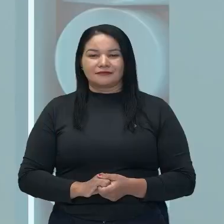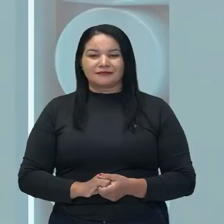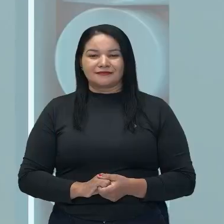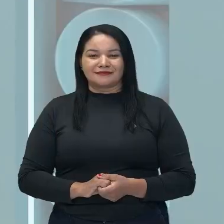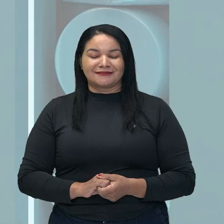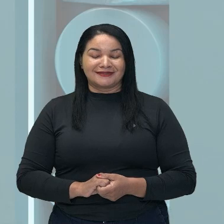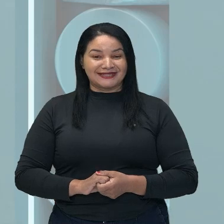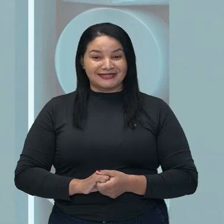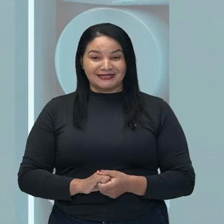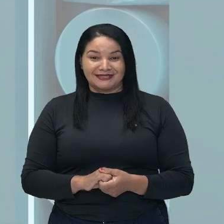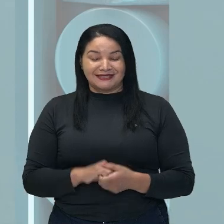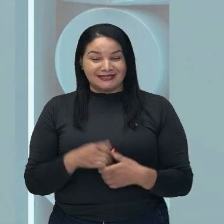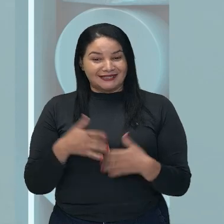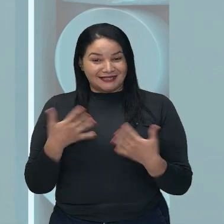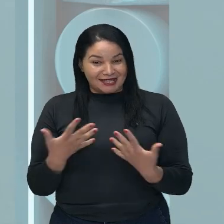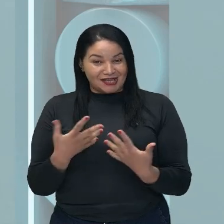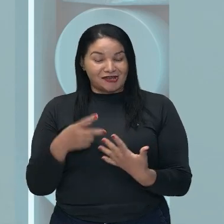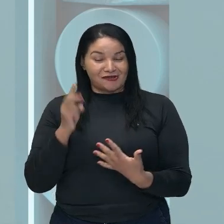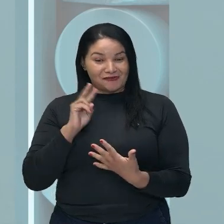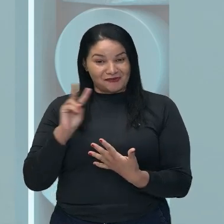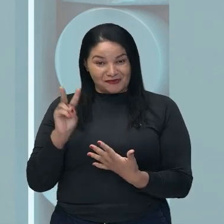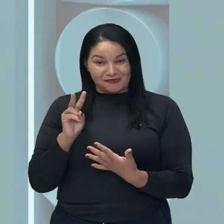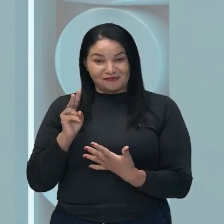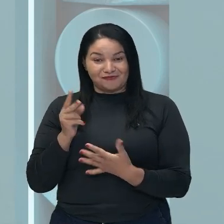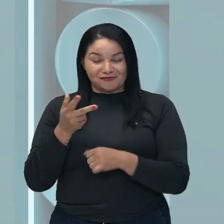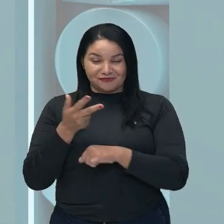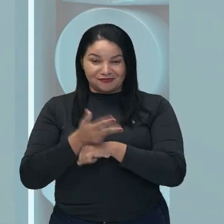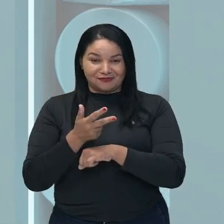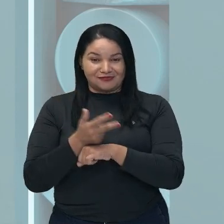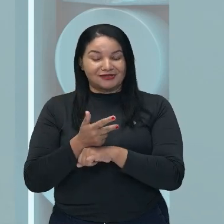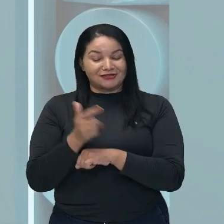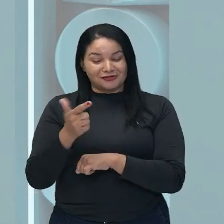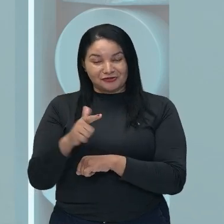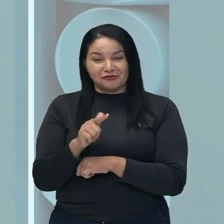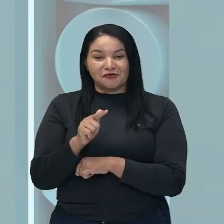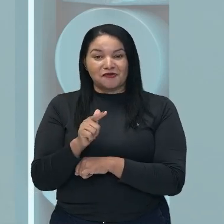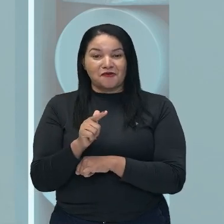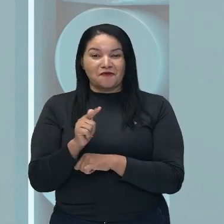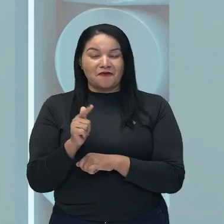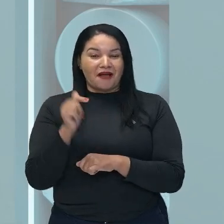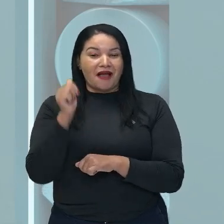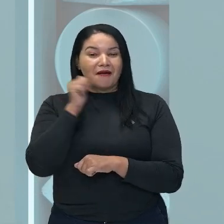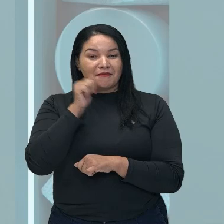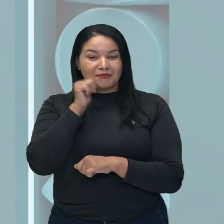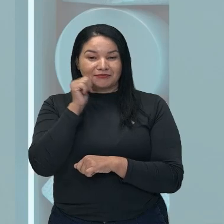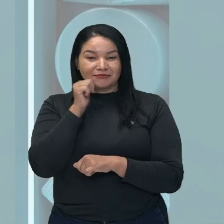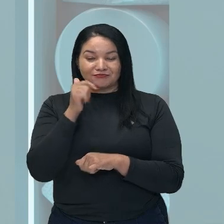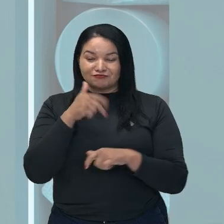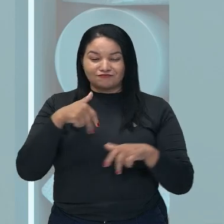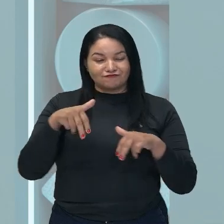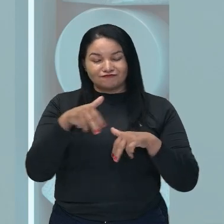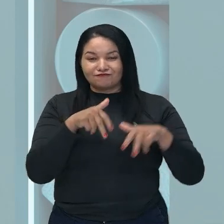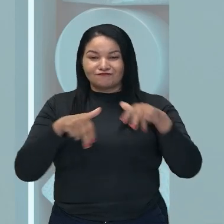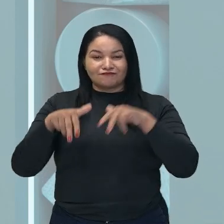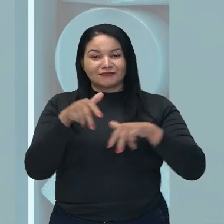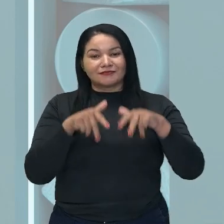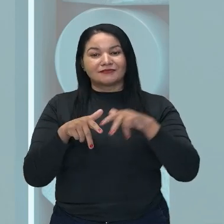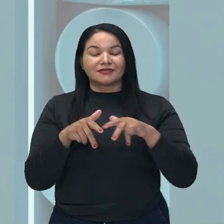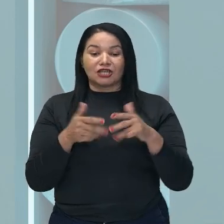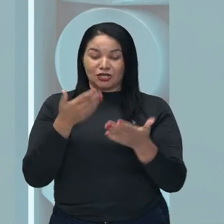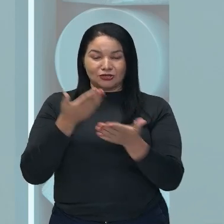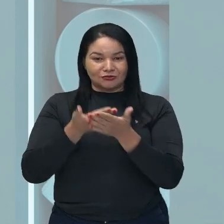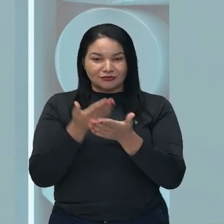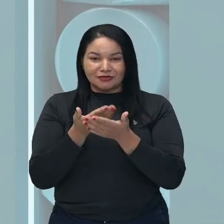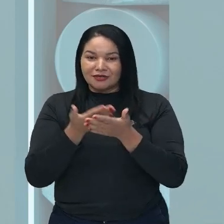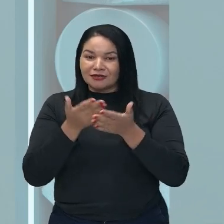Entonces, vimos aquí nuevamente las aventuras de Alicia y ya estudamos toda parte